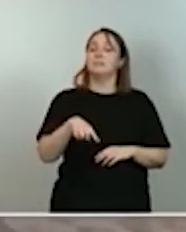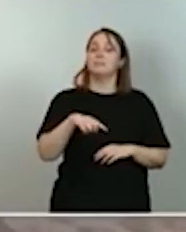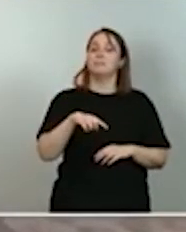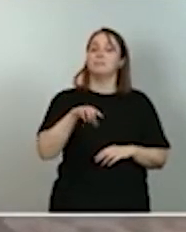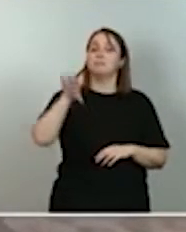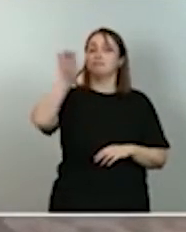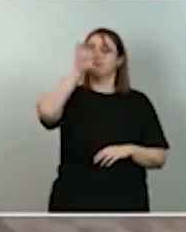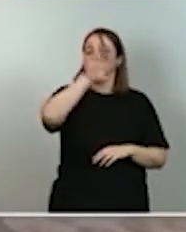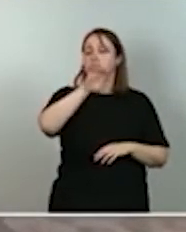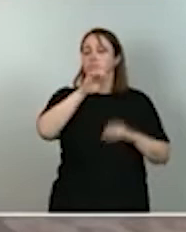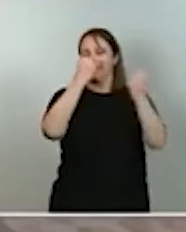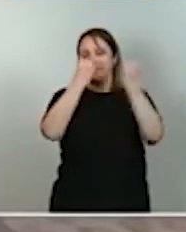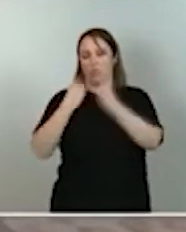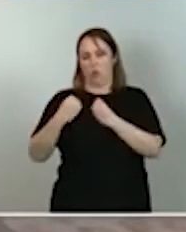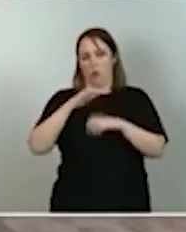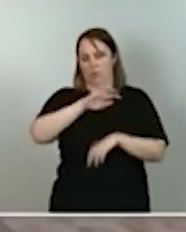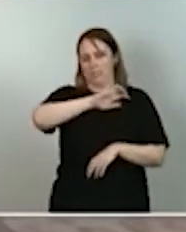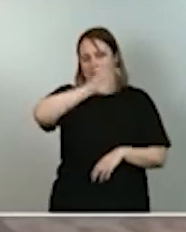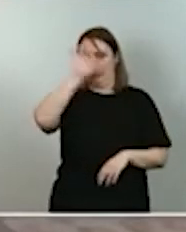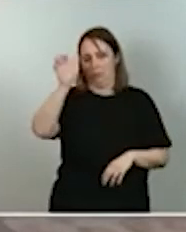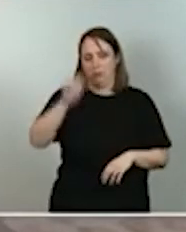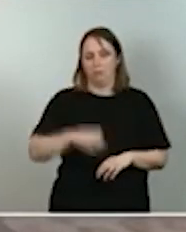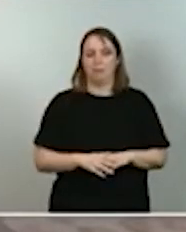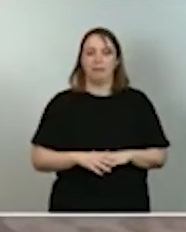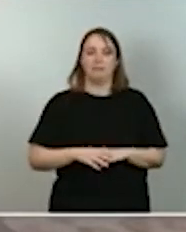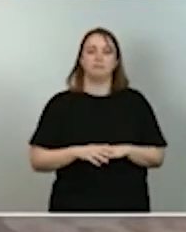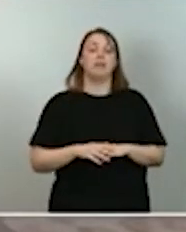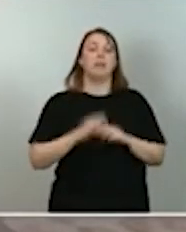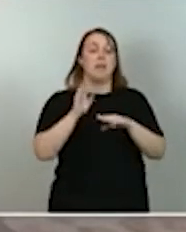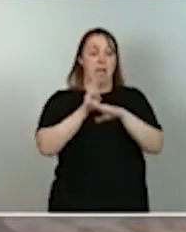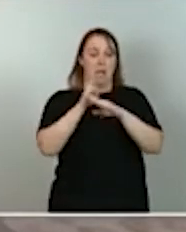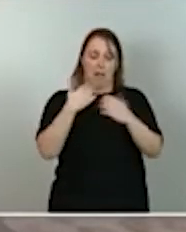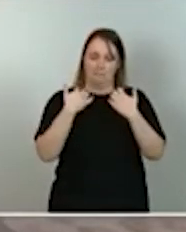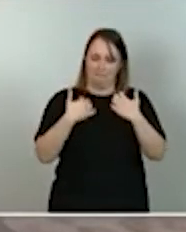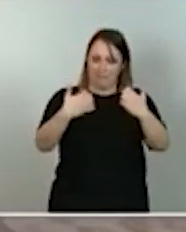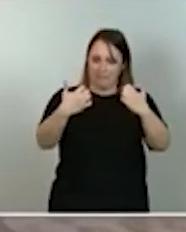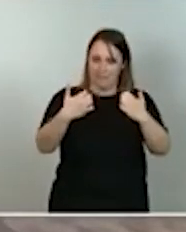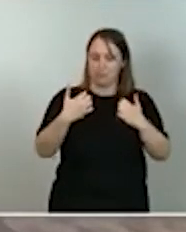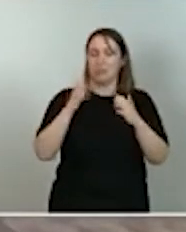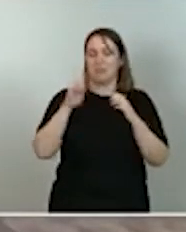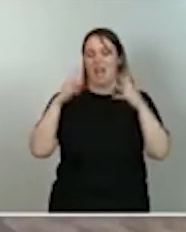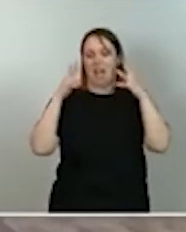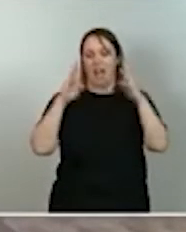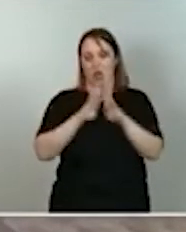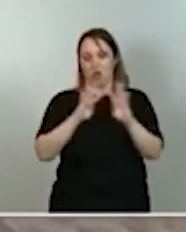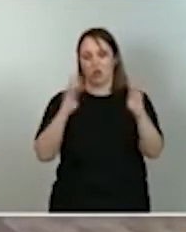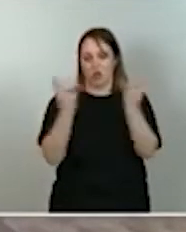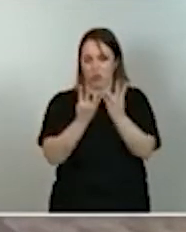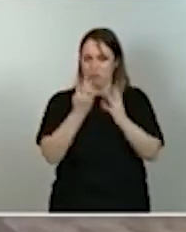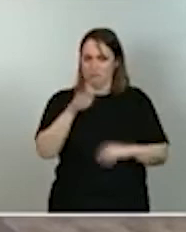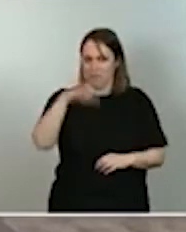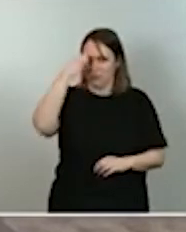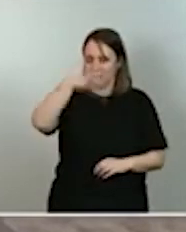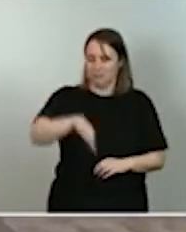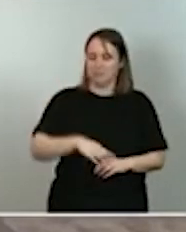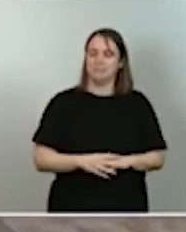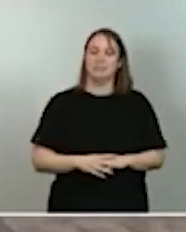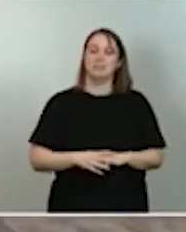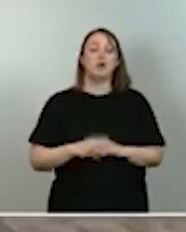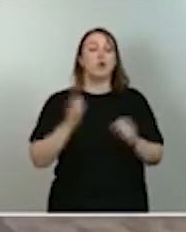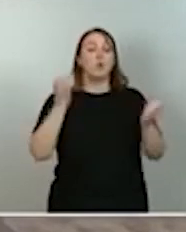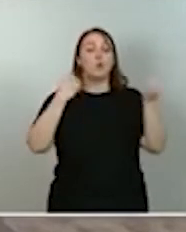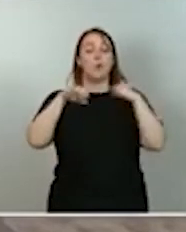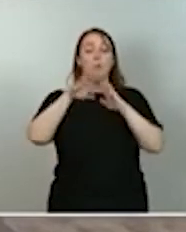La Comisión, el Parlamento y el Consejo, en ese telón de fondo en el que Europa centra su programa de acción y las líneas